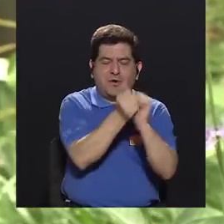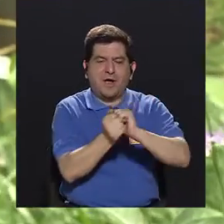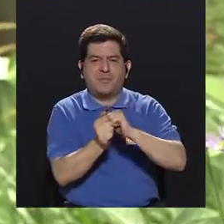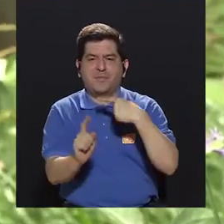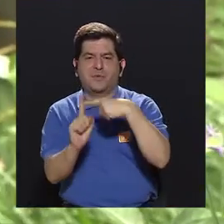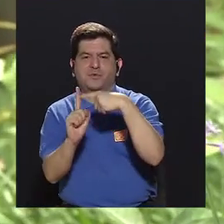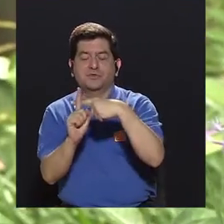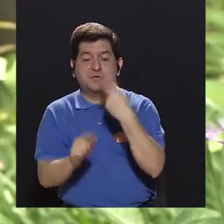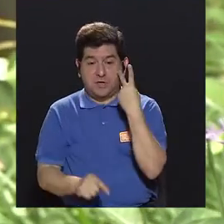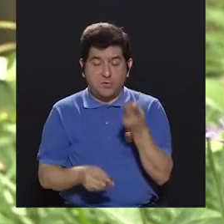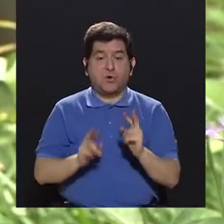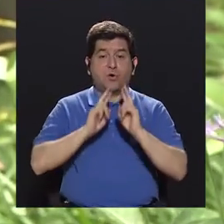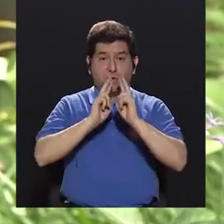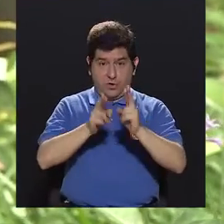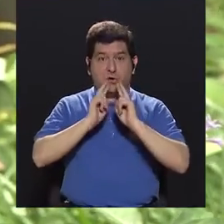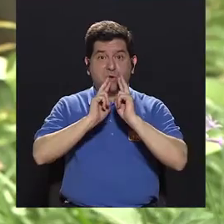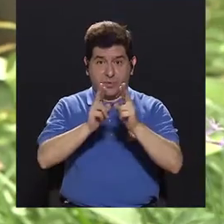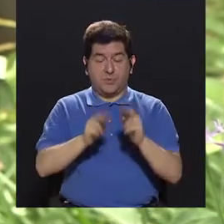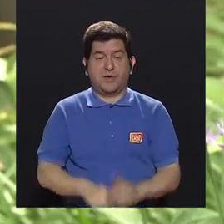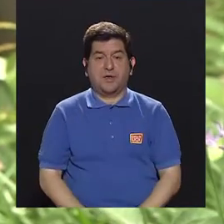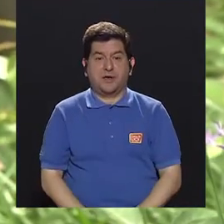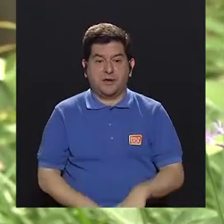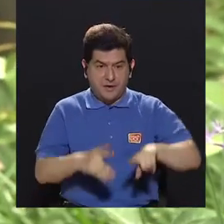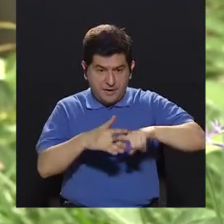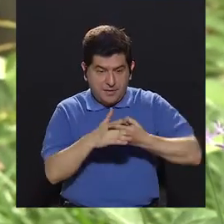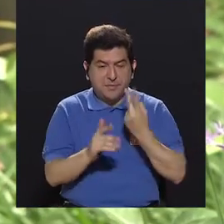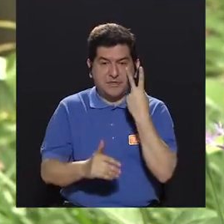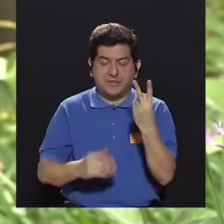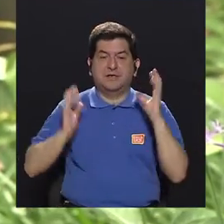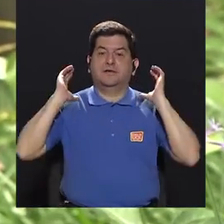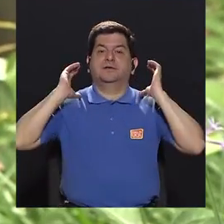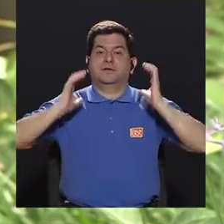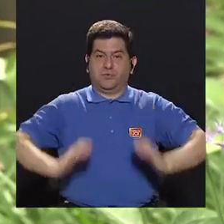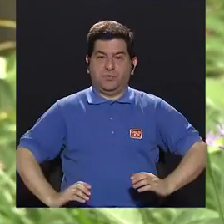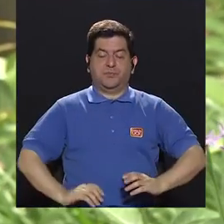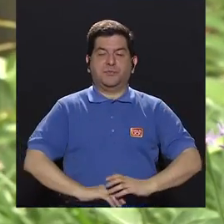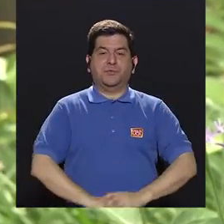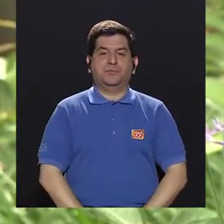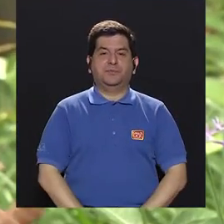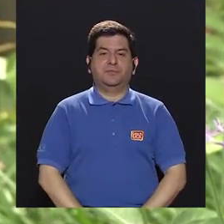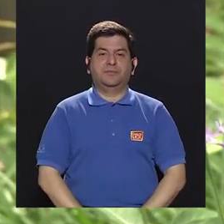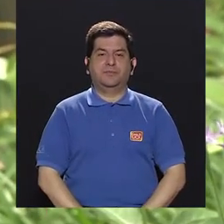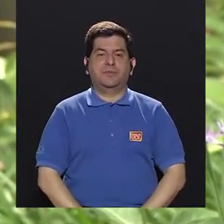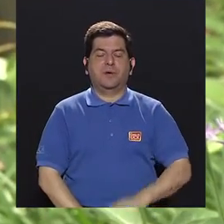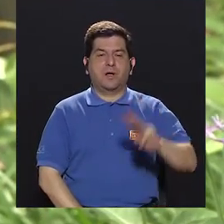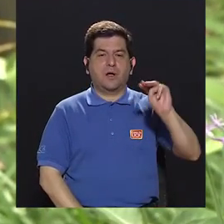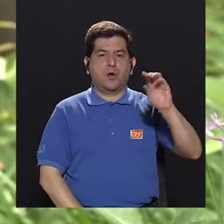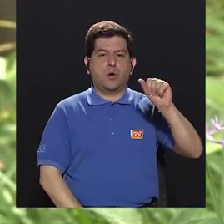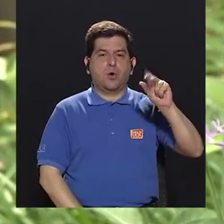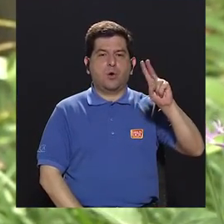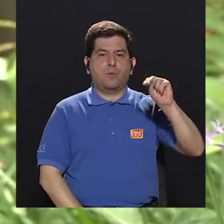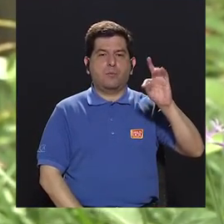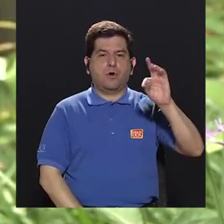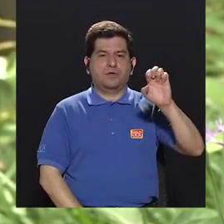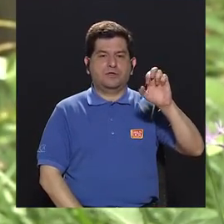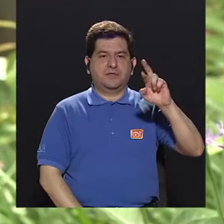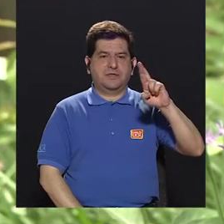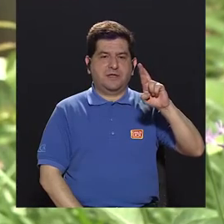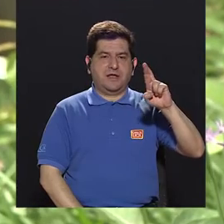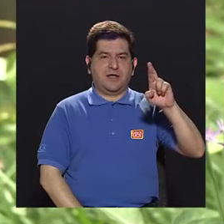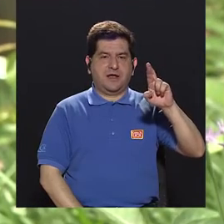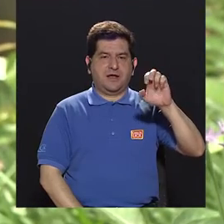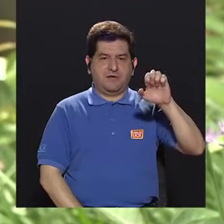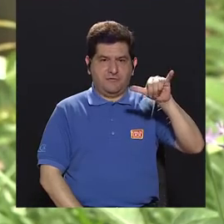empiecen a ver los resultados porque lo van a empezar a ver en su cuerpo. En Monterrey, donde yo resido, allá en México,